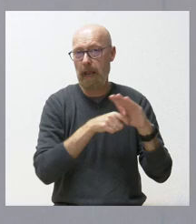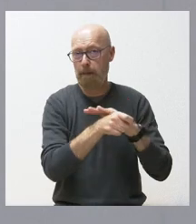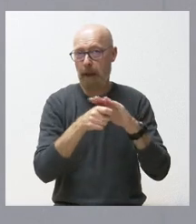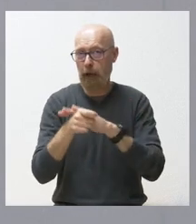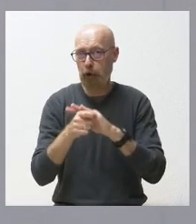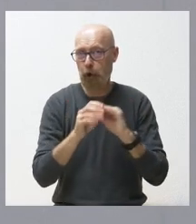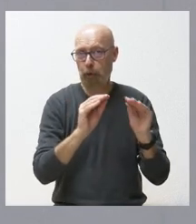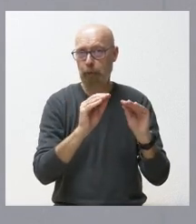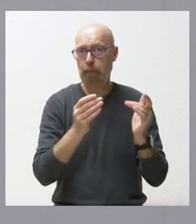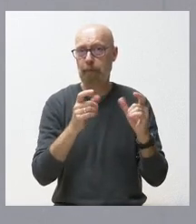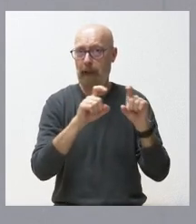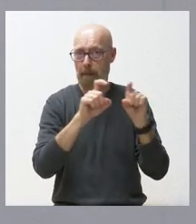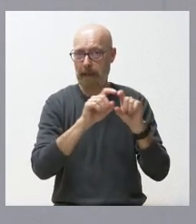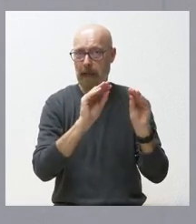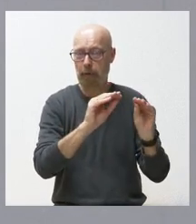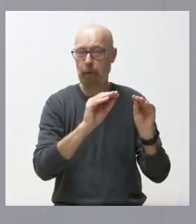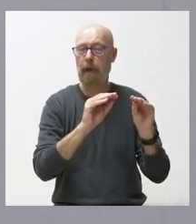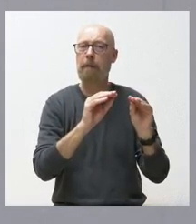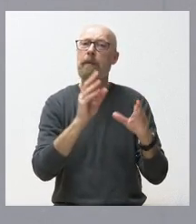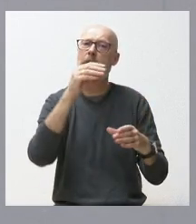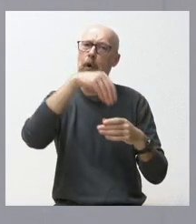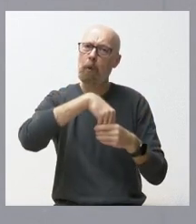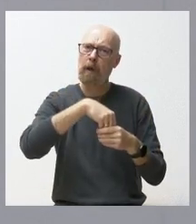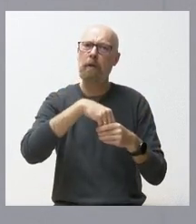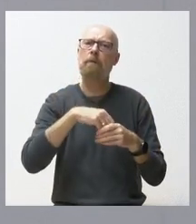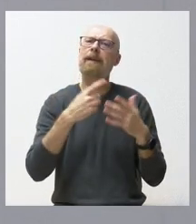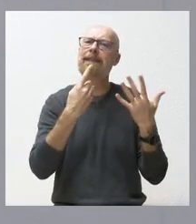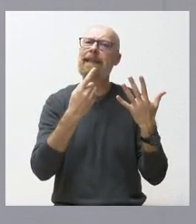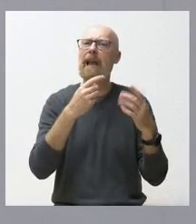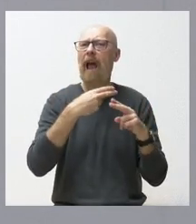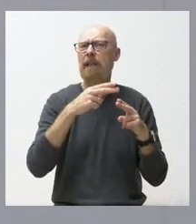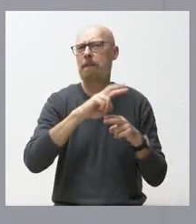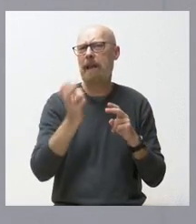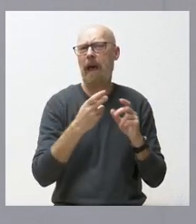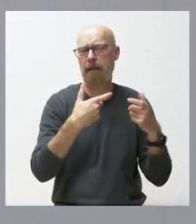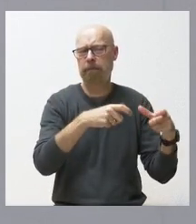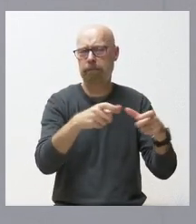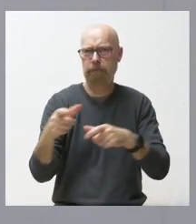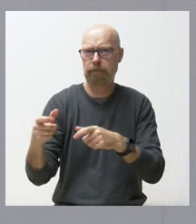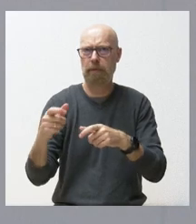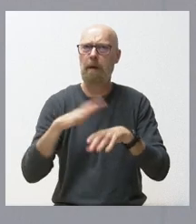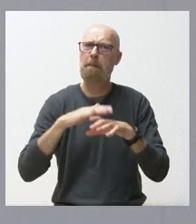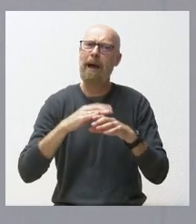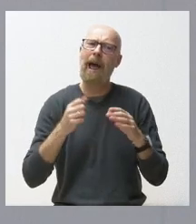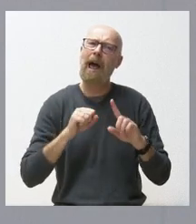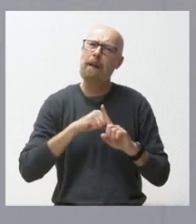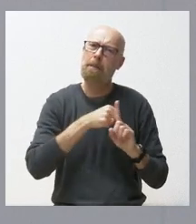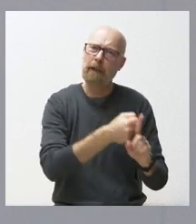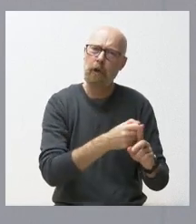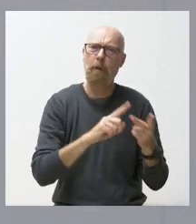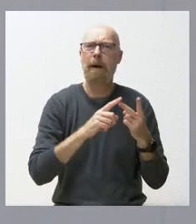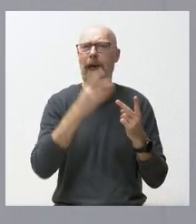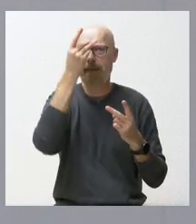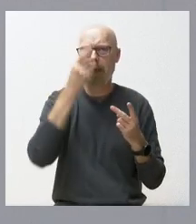de la empresa, que incluye seis grandes actividades. Un proceso de fundición para alta presión, la digitalización para la transición